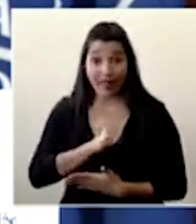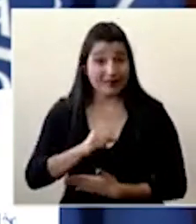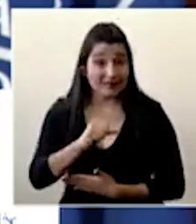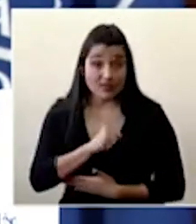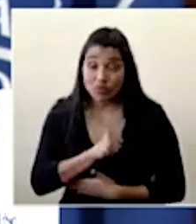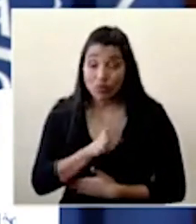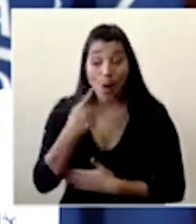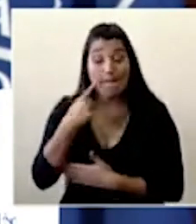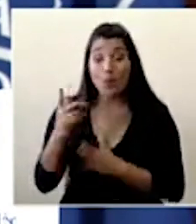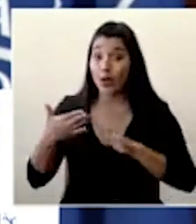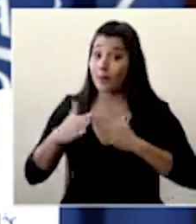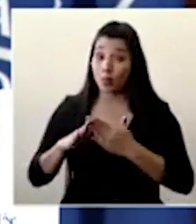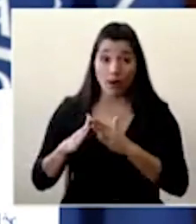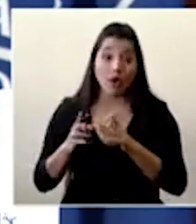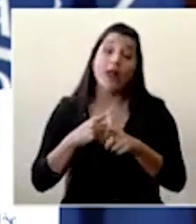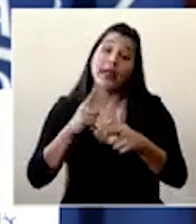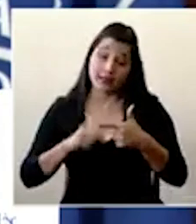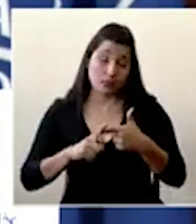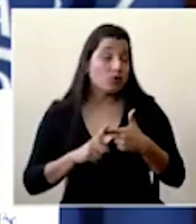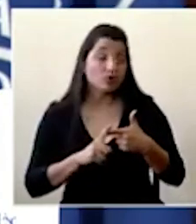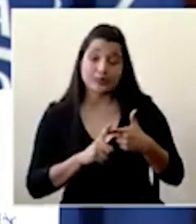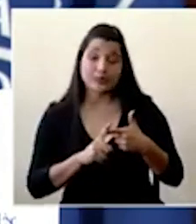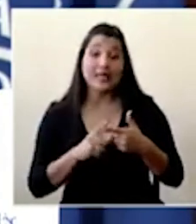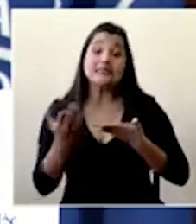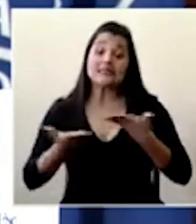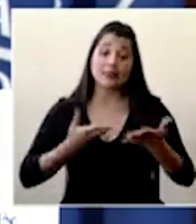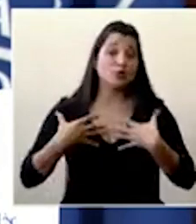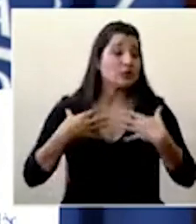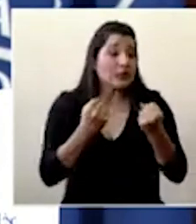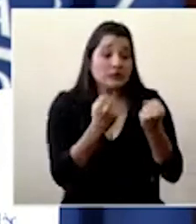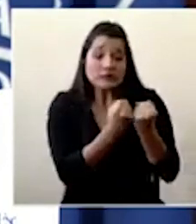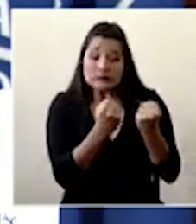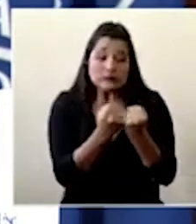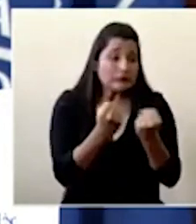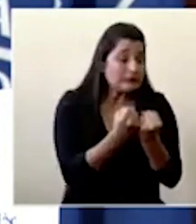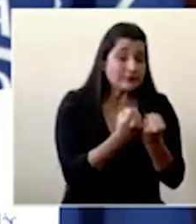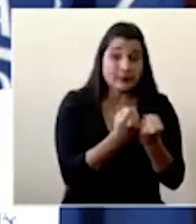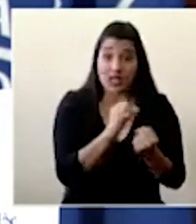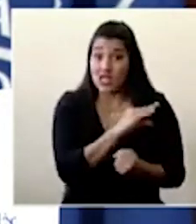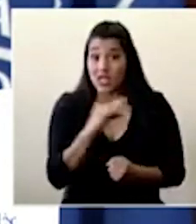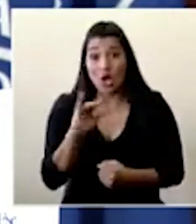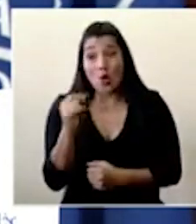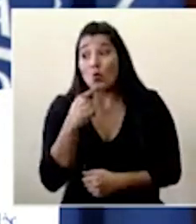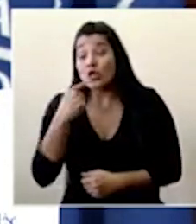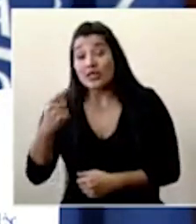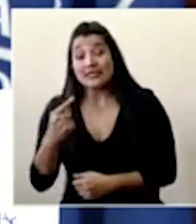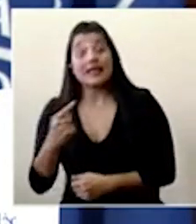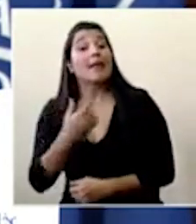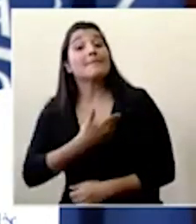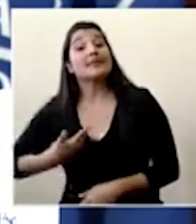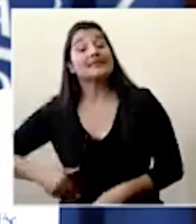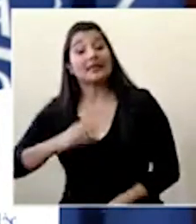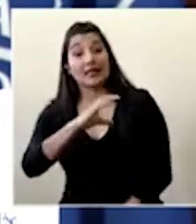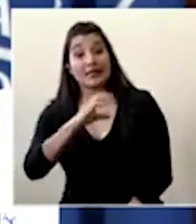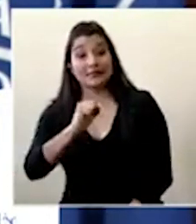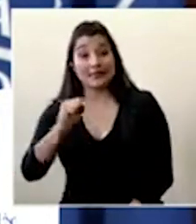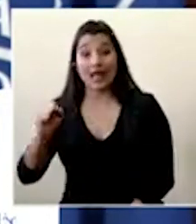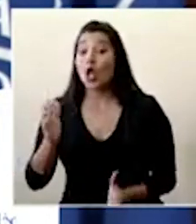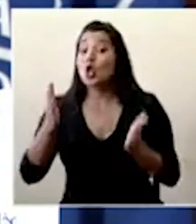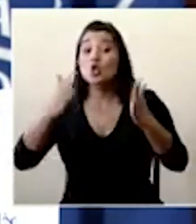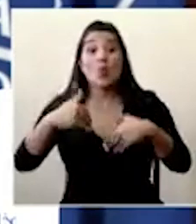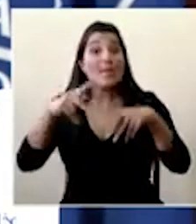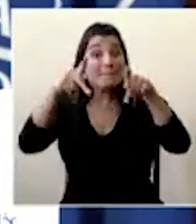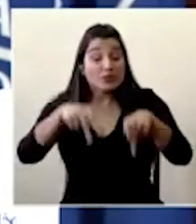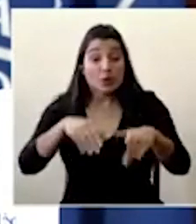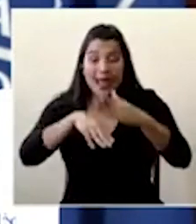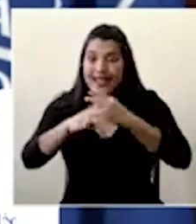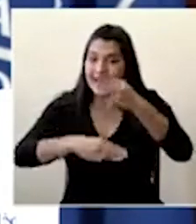saturación de esos servicios y que como lo ha dicho el doctor Macaya no hay sistema de salud no existe en el mundo ni en este planeta completo no existe